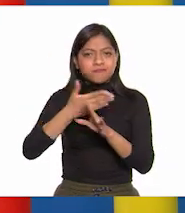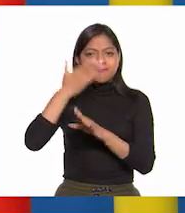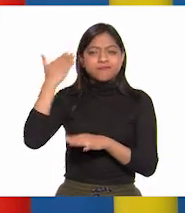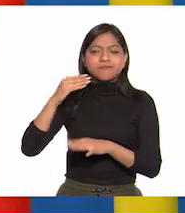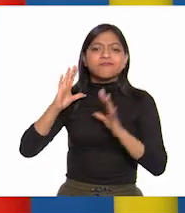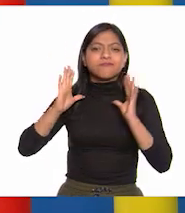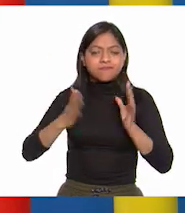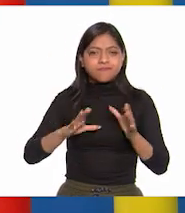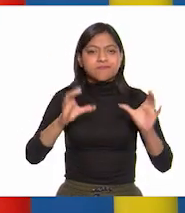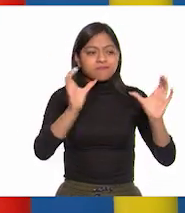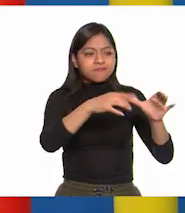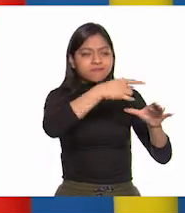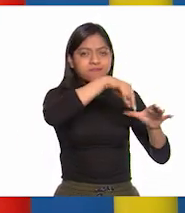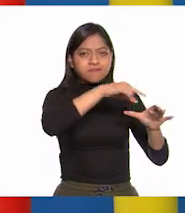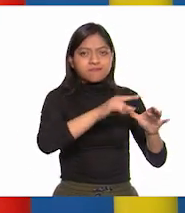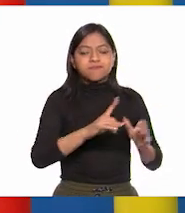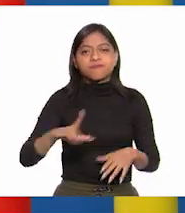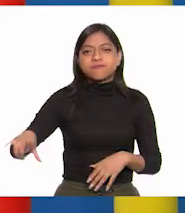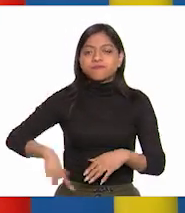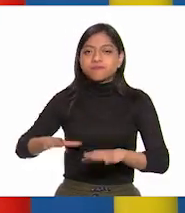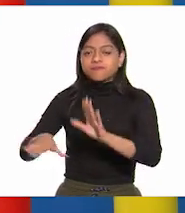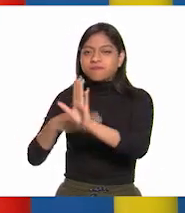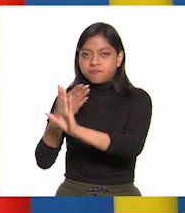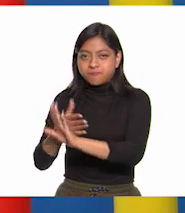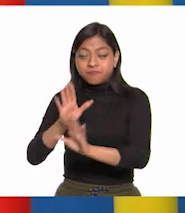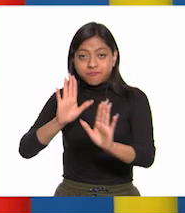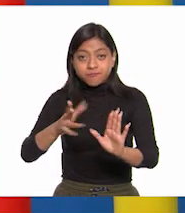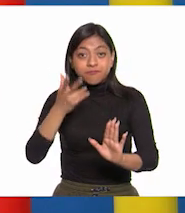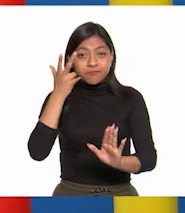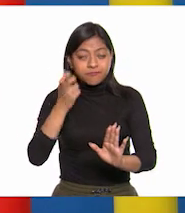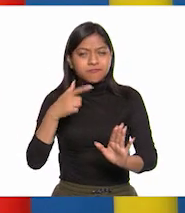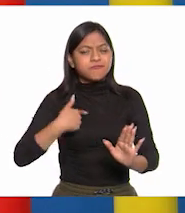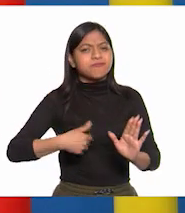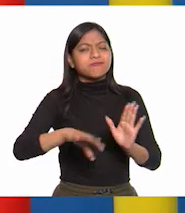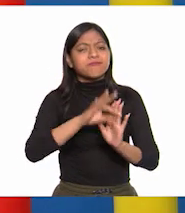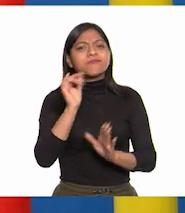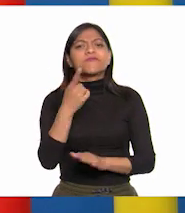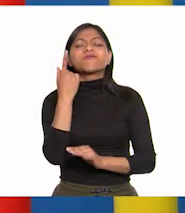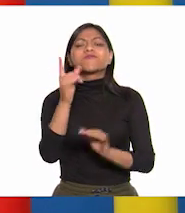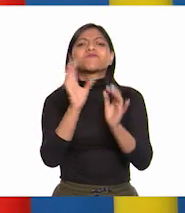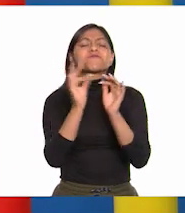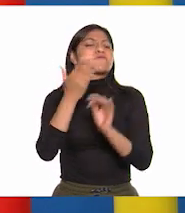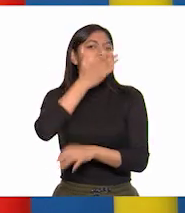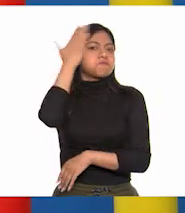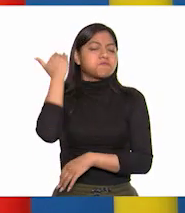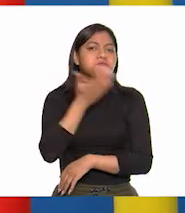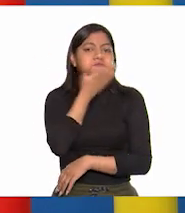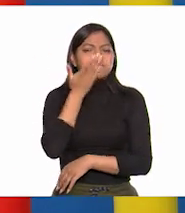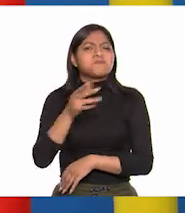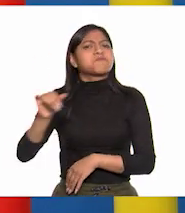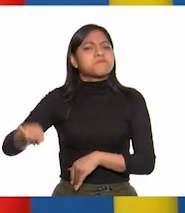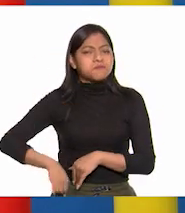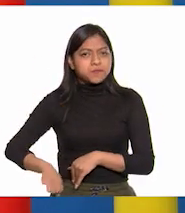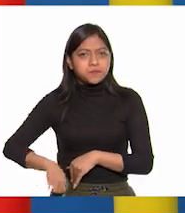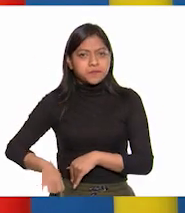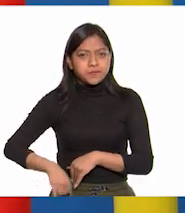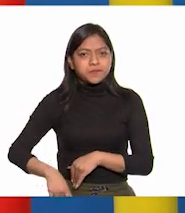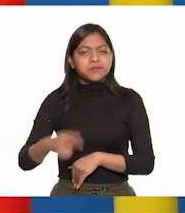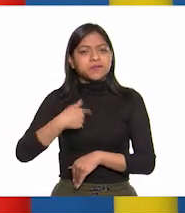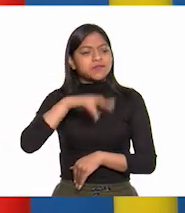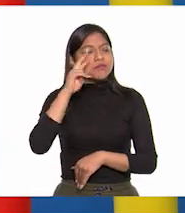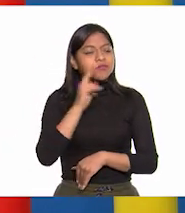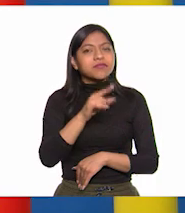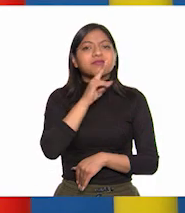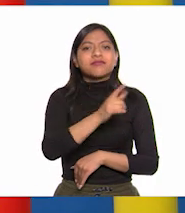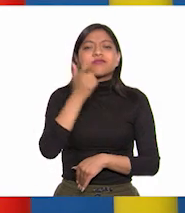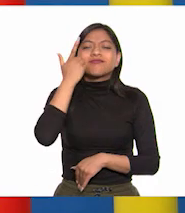insurrección en el ejército novo hispano. De él encontré una frase muy interesante, pues en ella se ve la convicción de